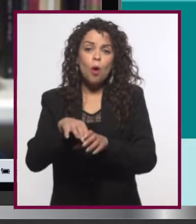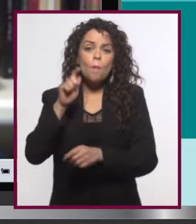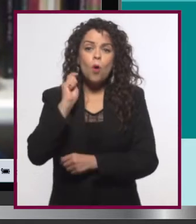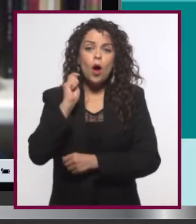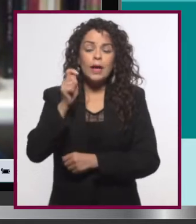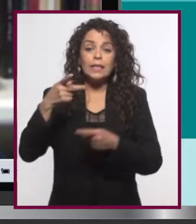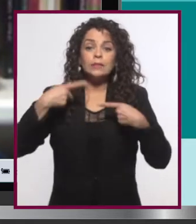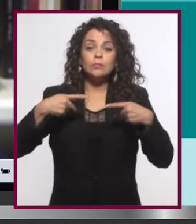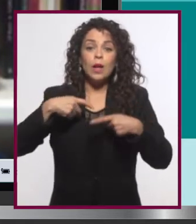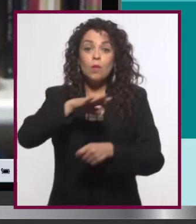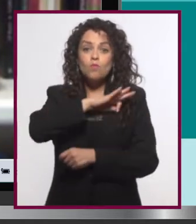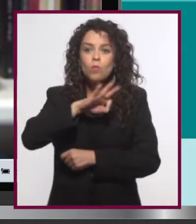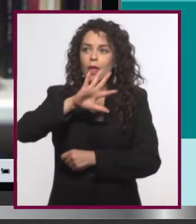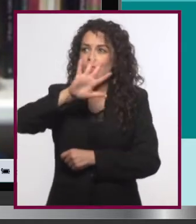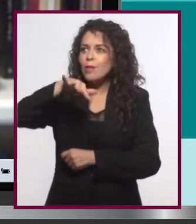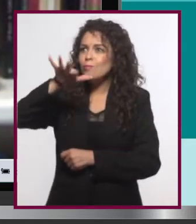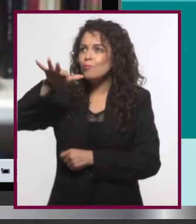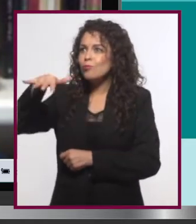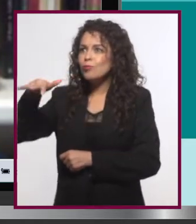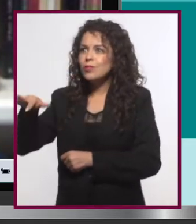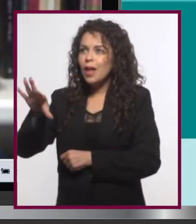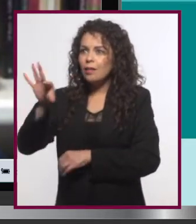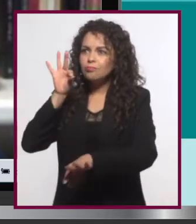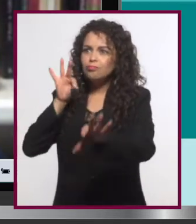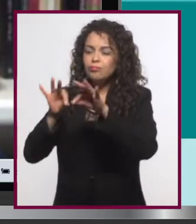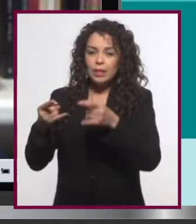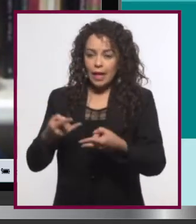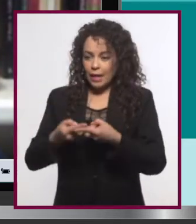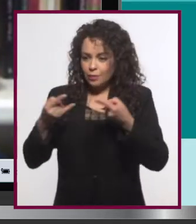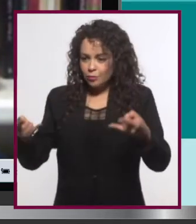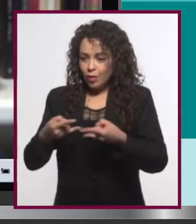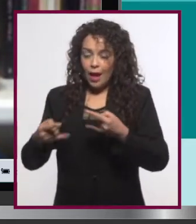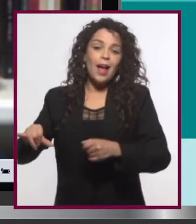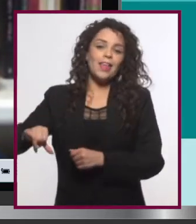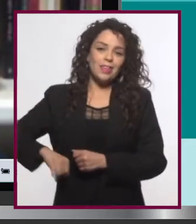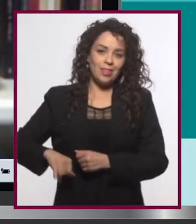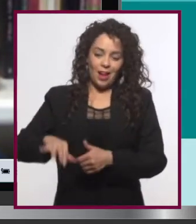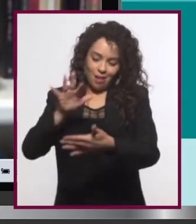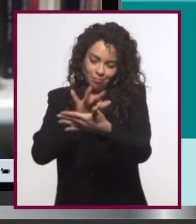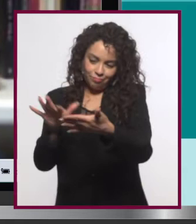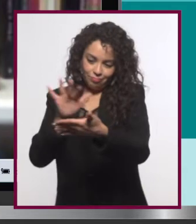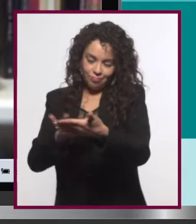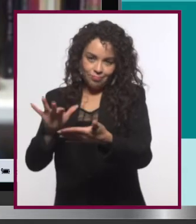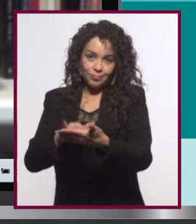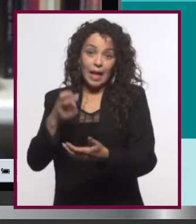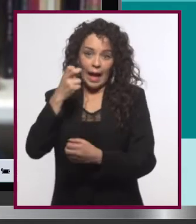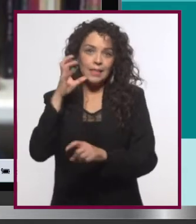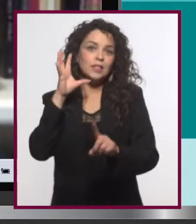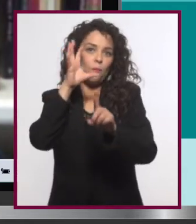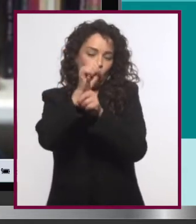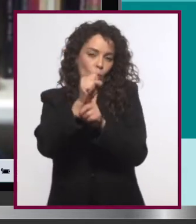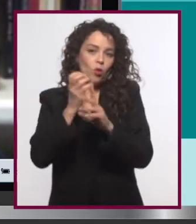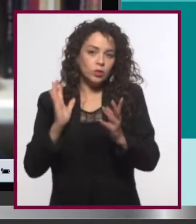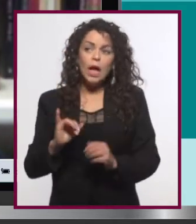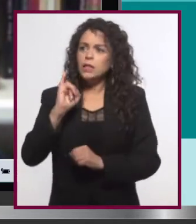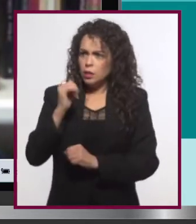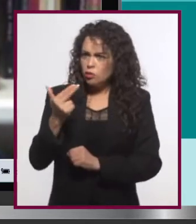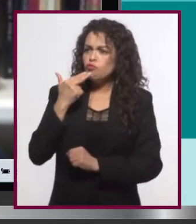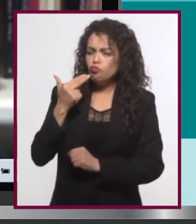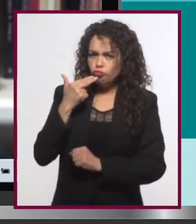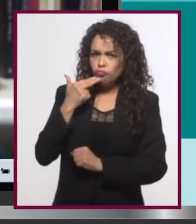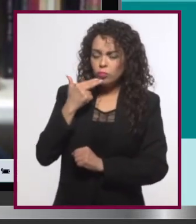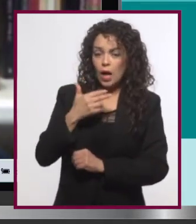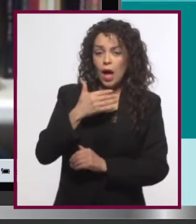especie de antología donde la gente pueda buscar lecturas interesantes. Ese es como el propósito. de hecho ha